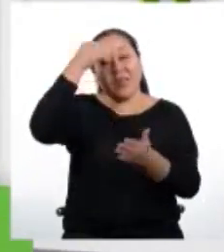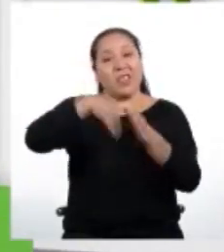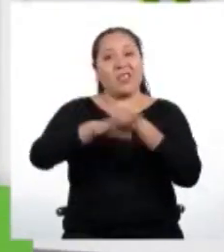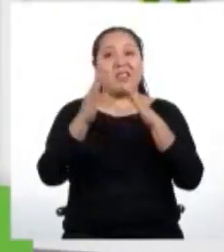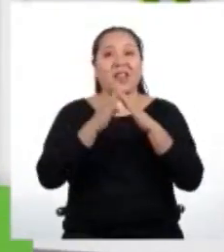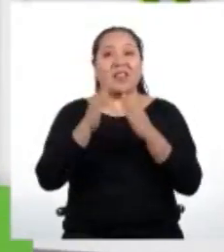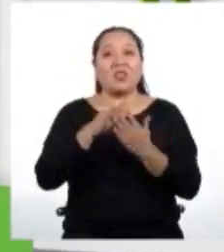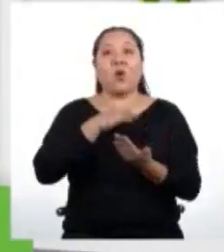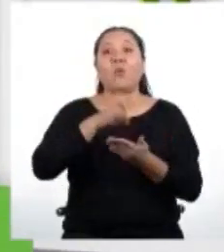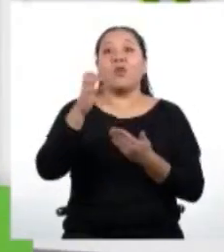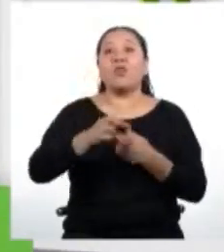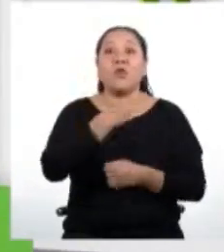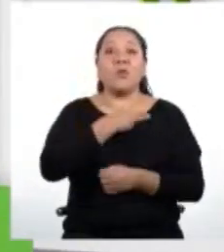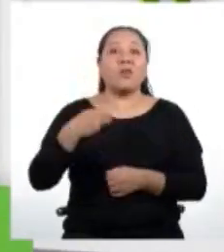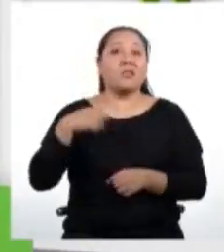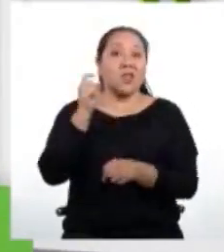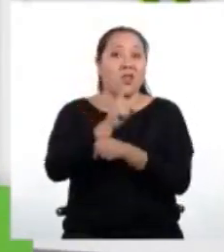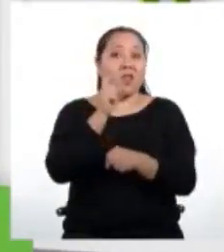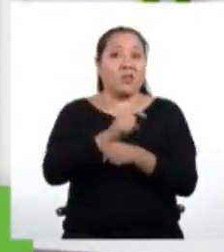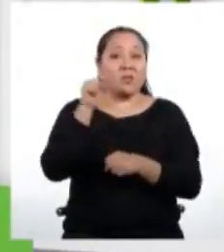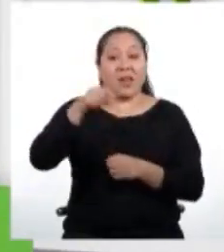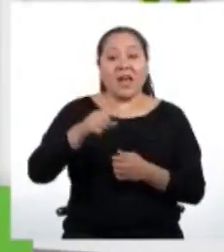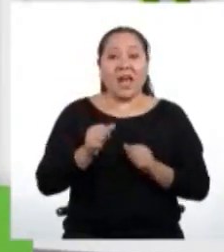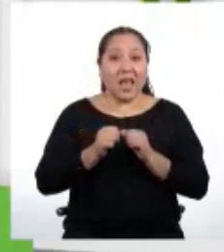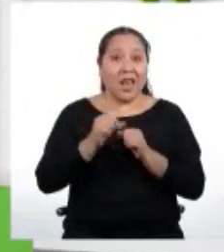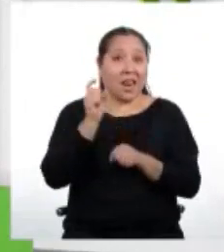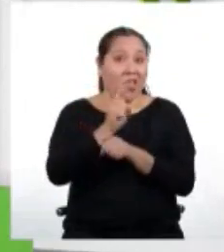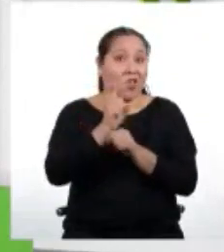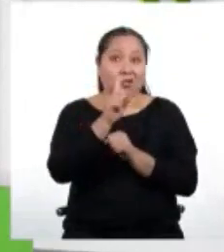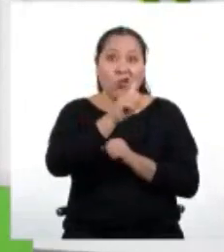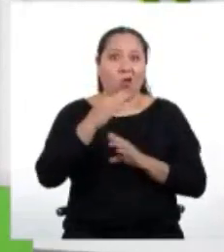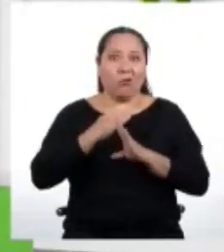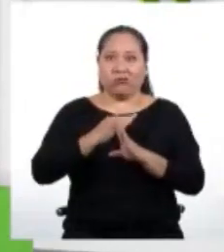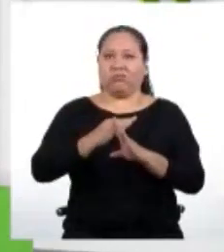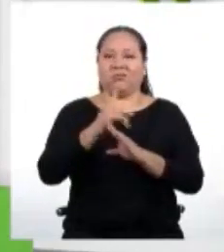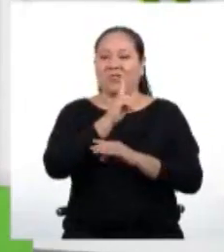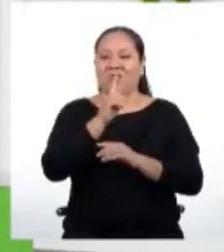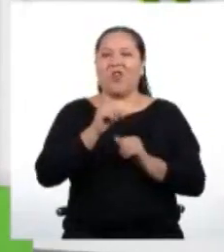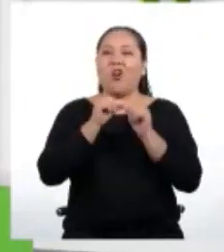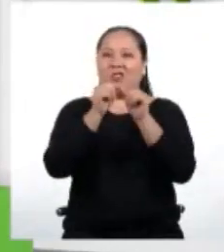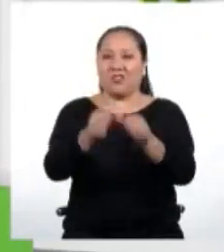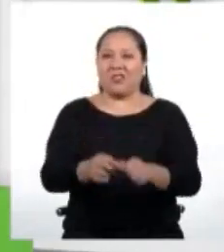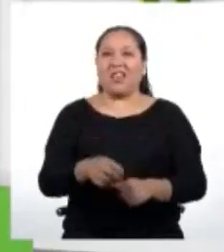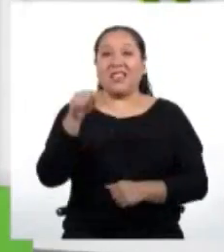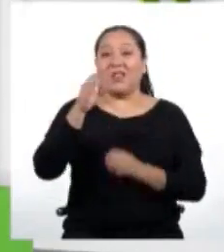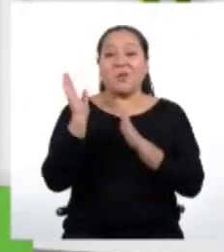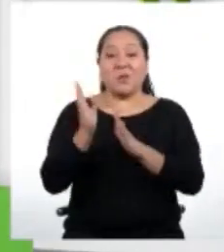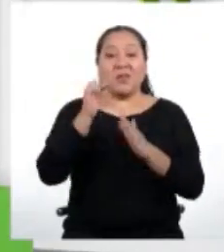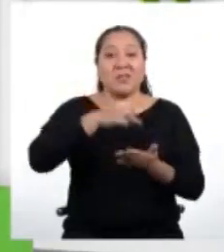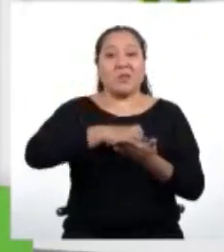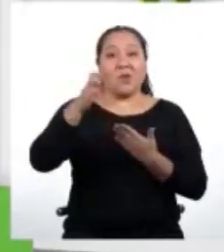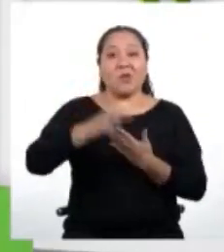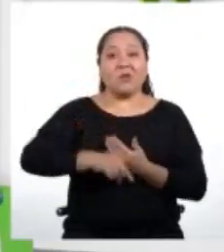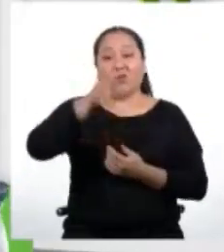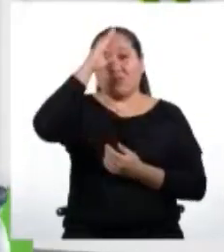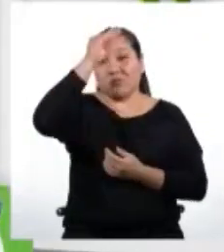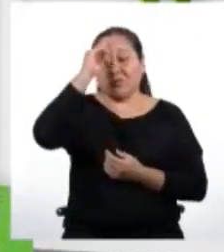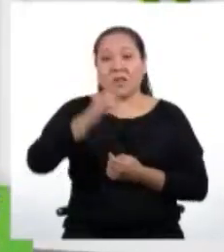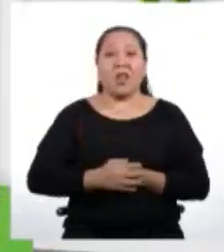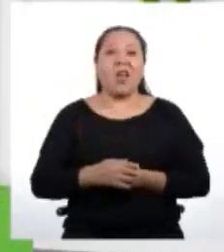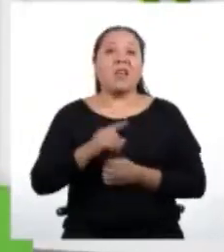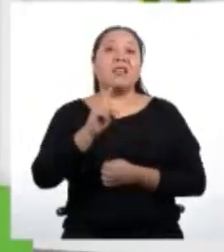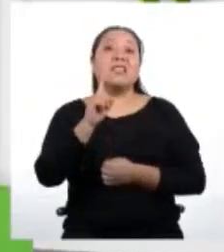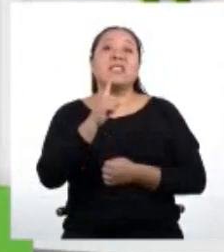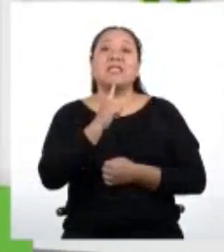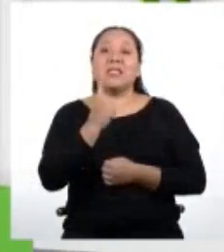Una iniciativa del Ministerio de Educación para que la educación no se detenga. Hemos preparado este programa para ustedes, que son chicas y chicos de segundo de